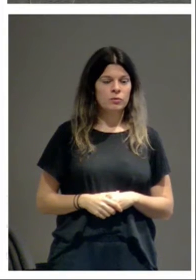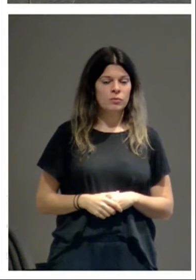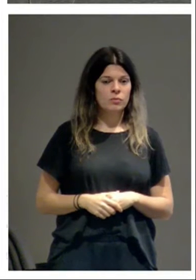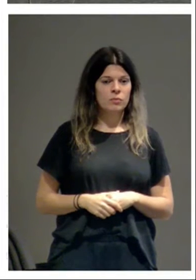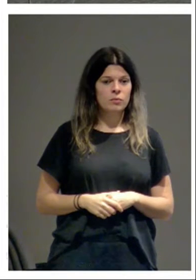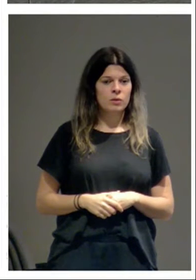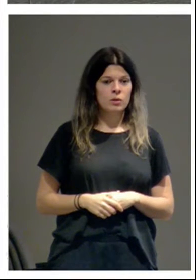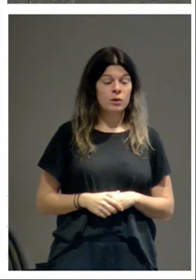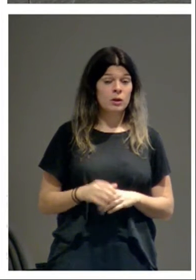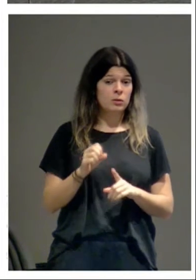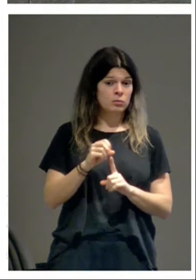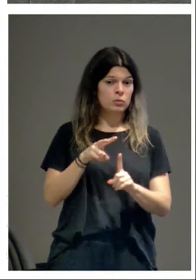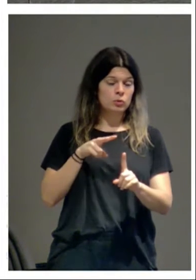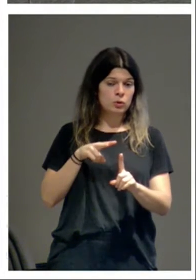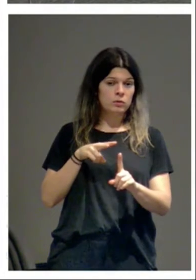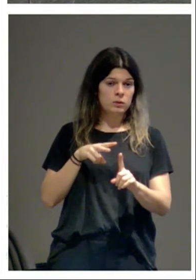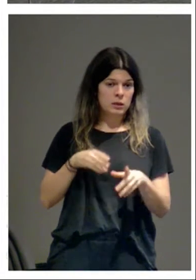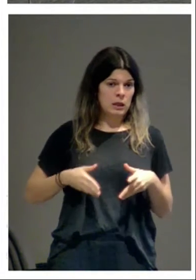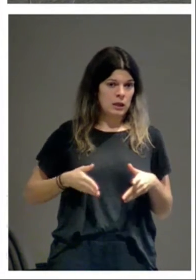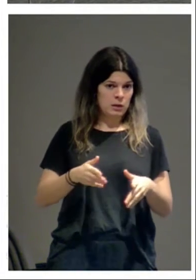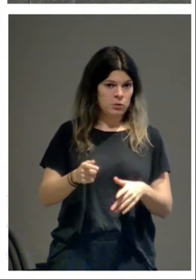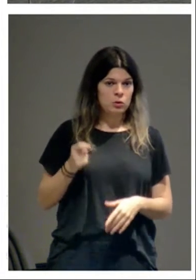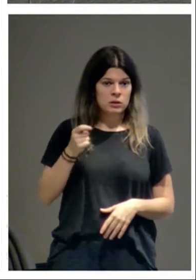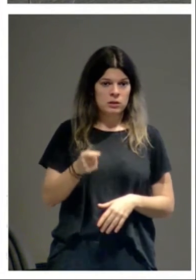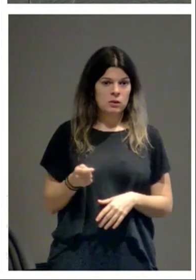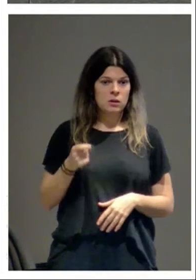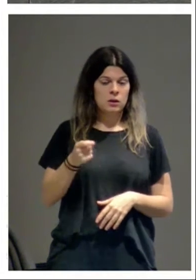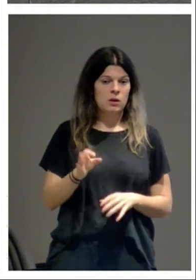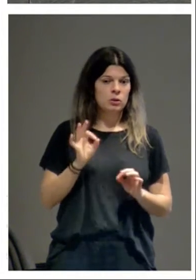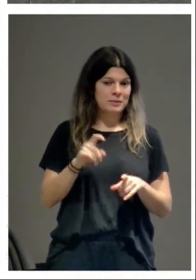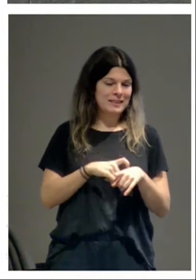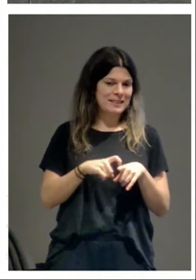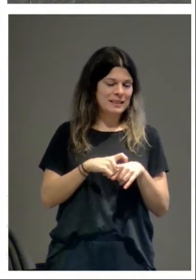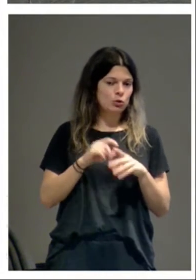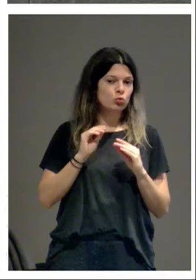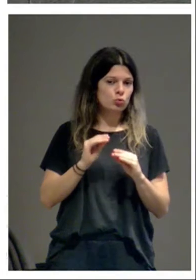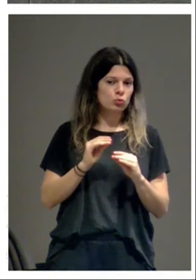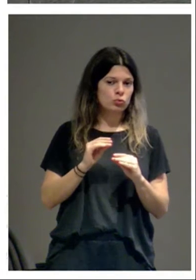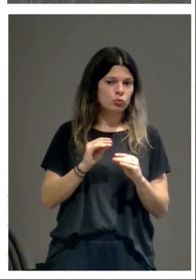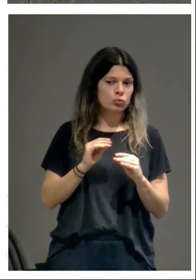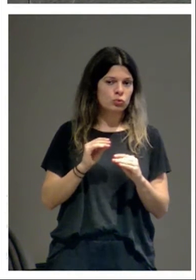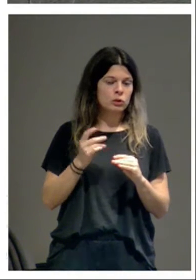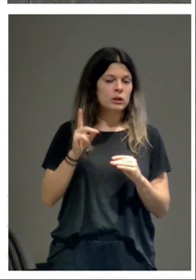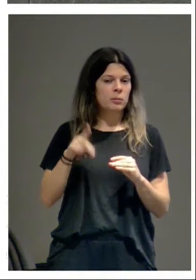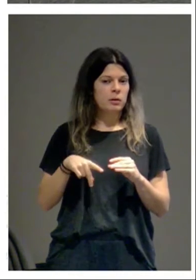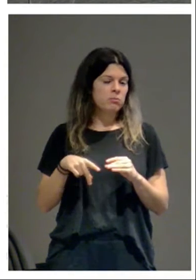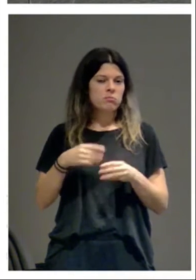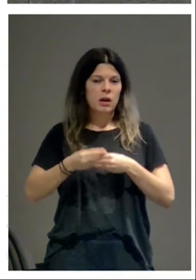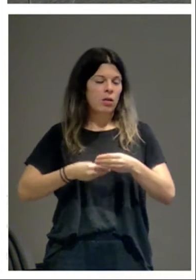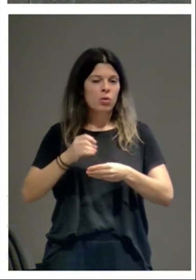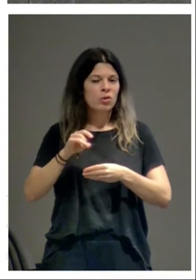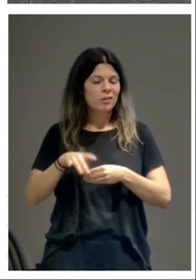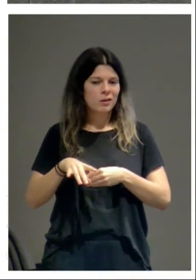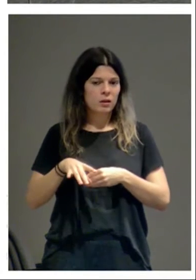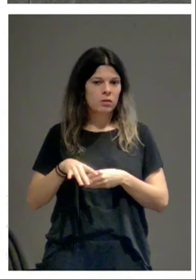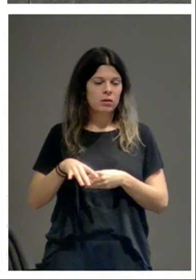Esta visión del Camino de Santiago y del estilo y de la búsqueda de la autoría ha sido